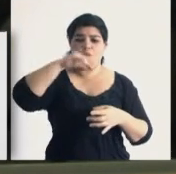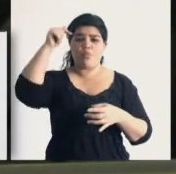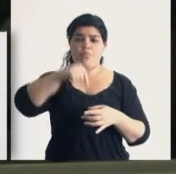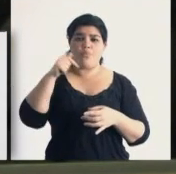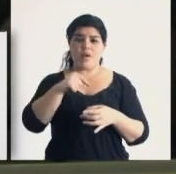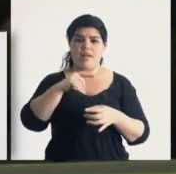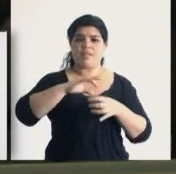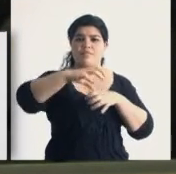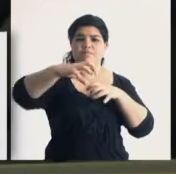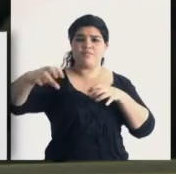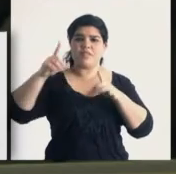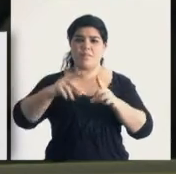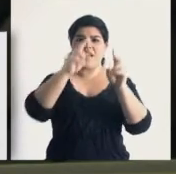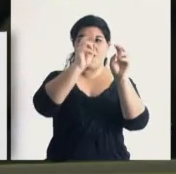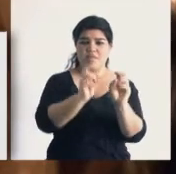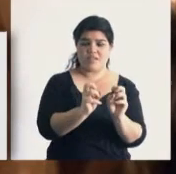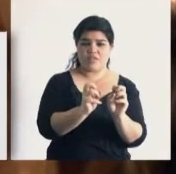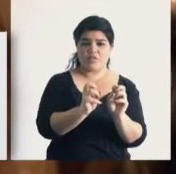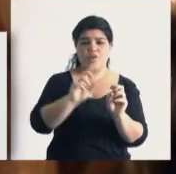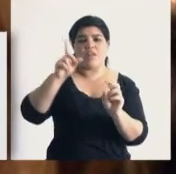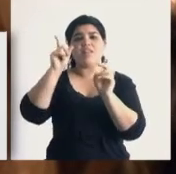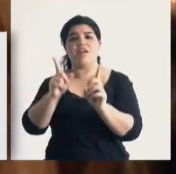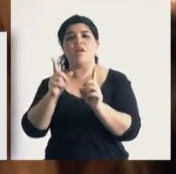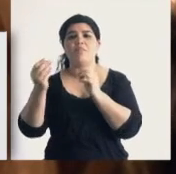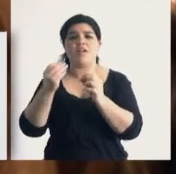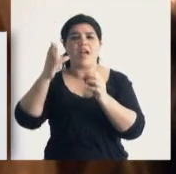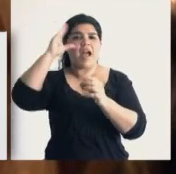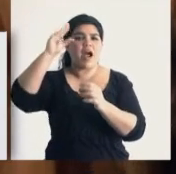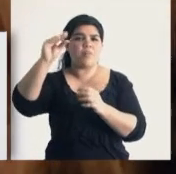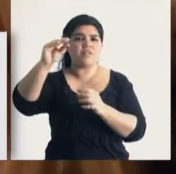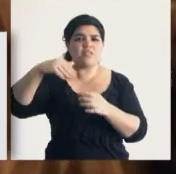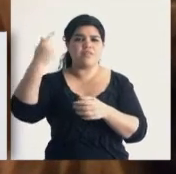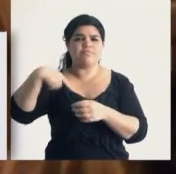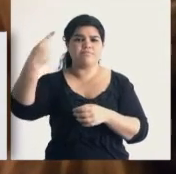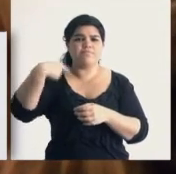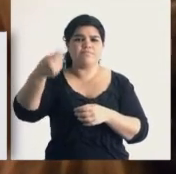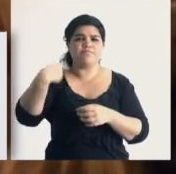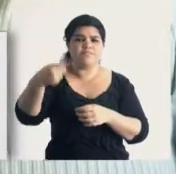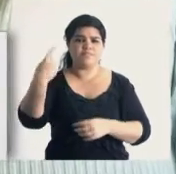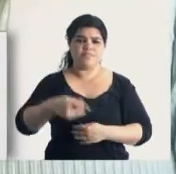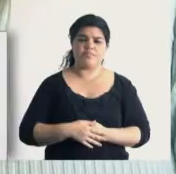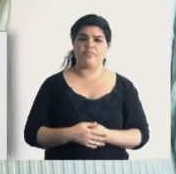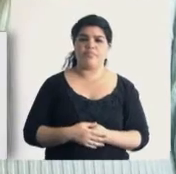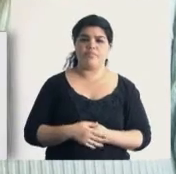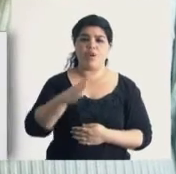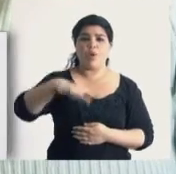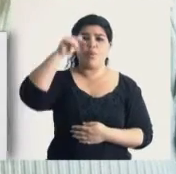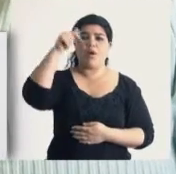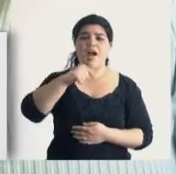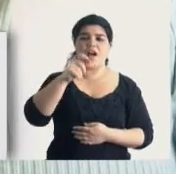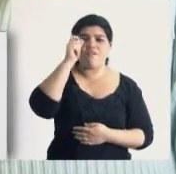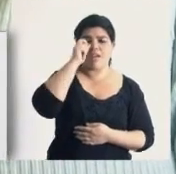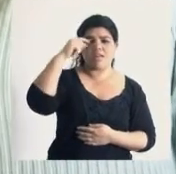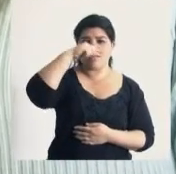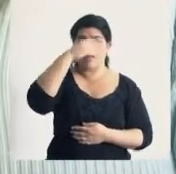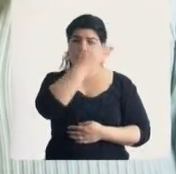de pilares más, que son el de investigación y el de capacitación permanente de traductores. En nuestro centro